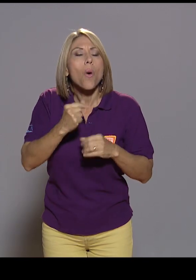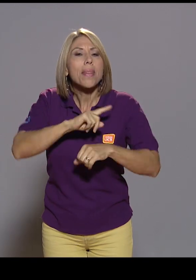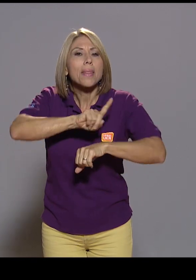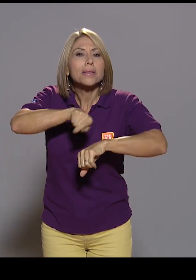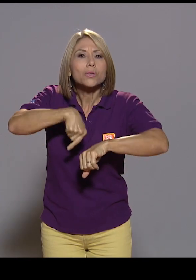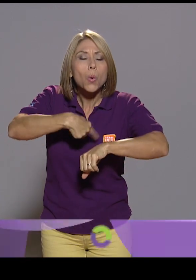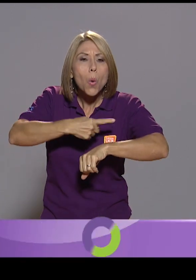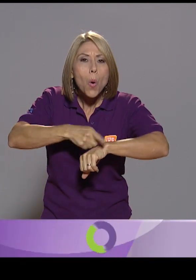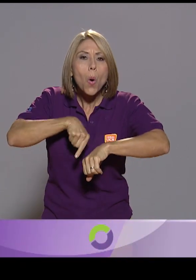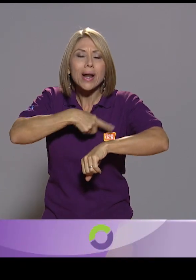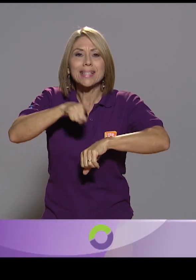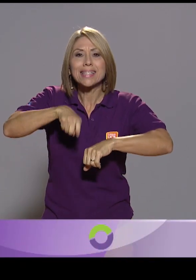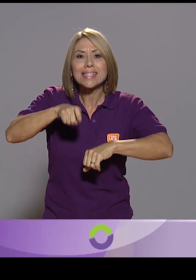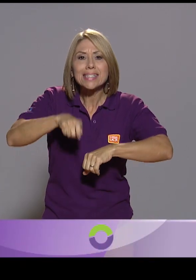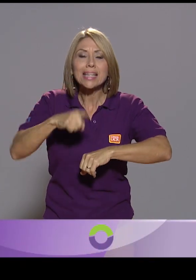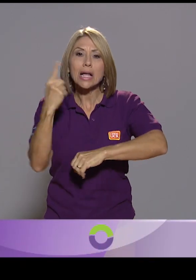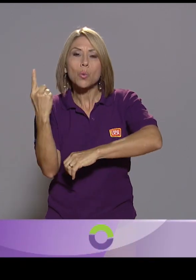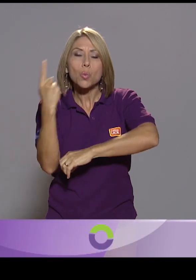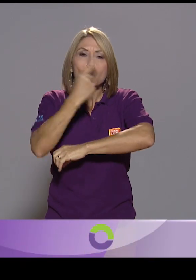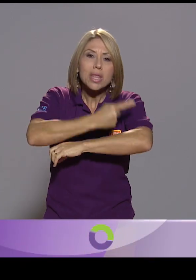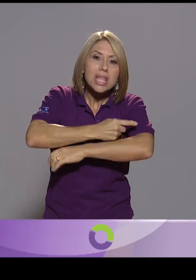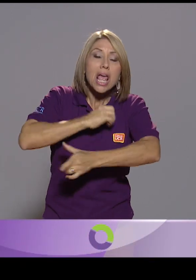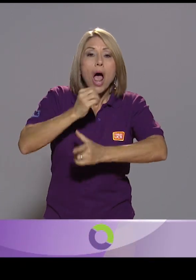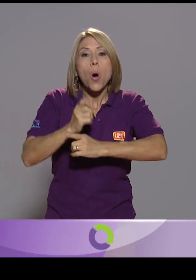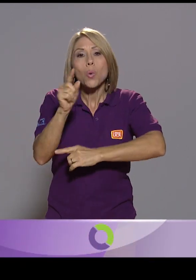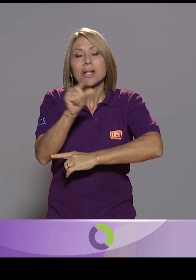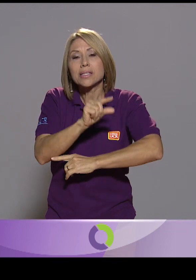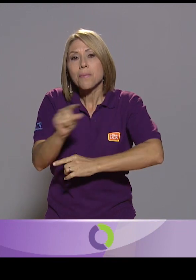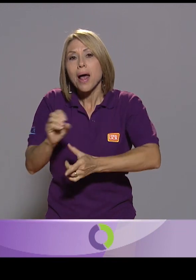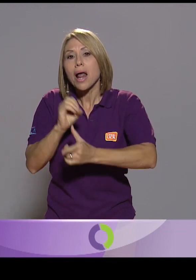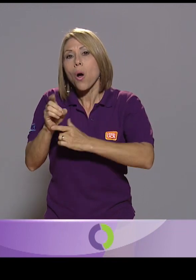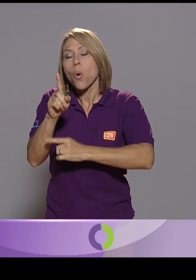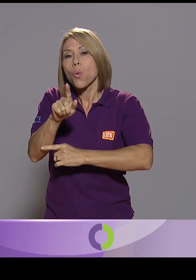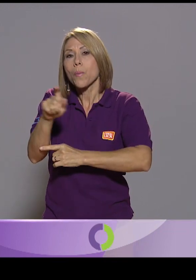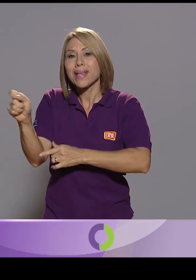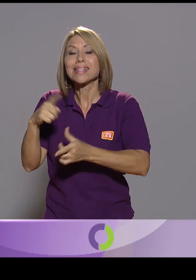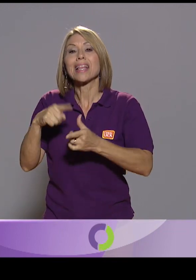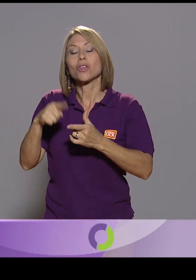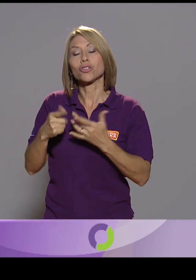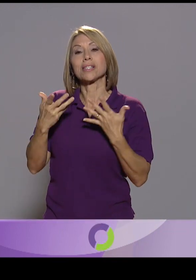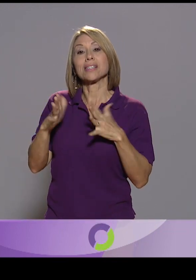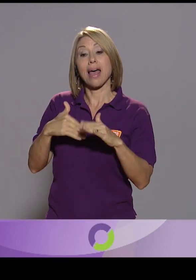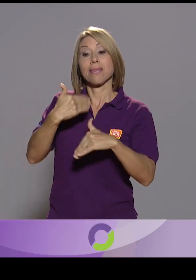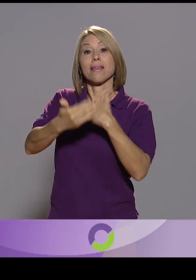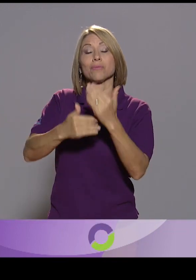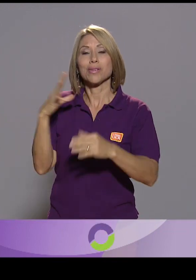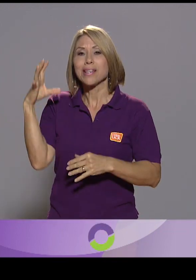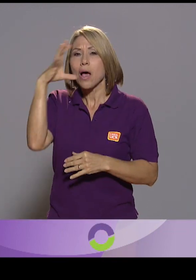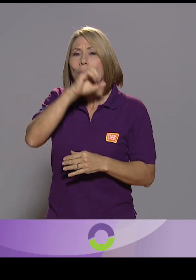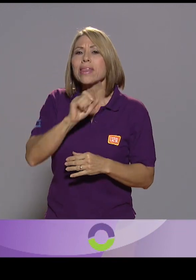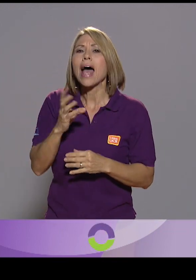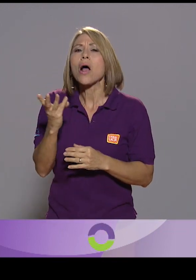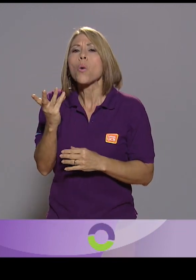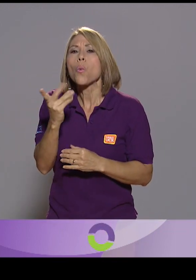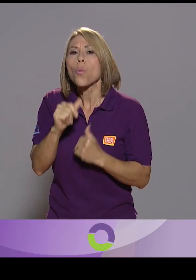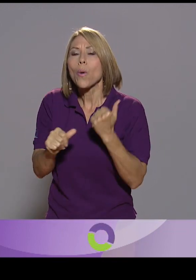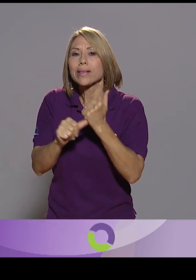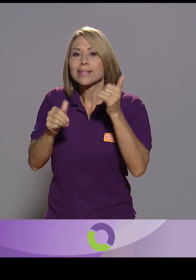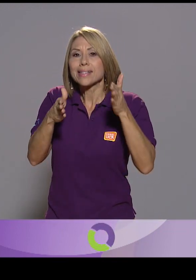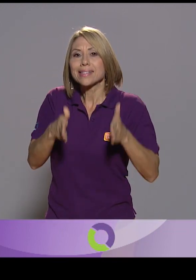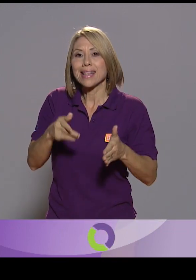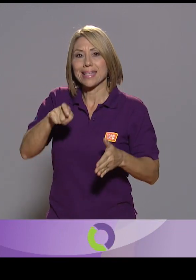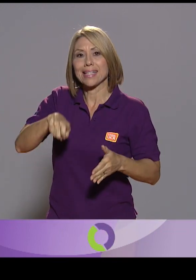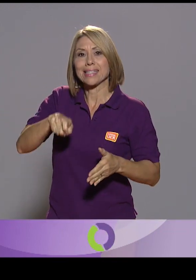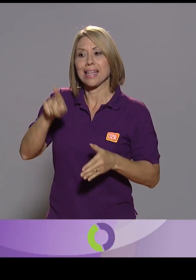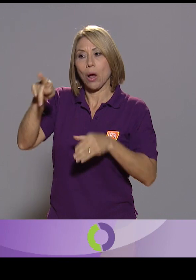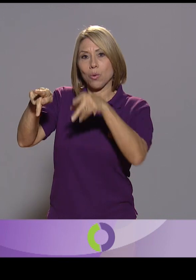semana o por mes y de ahí se determina cuántas asistentes o cuántas personas asistentes requiere una persona, porque podrán haber